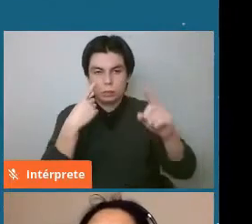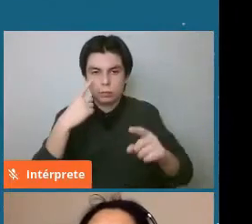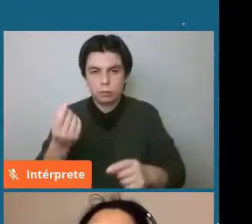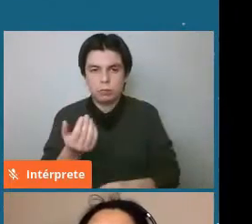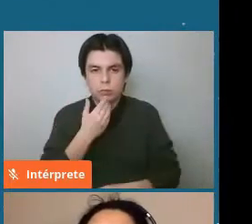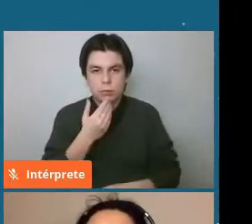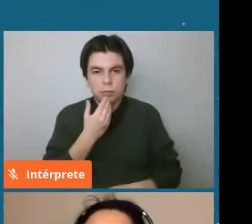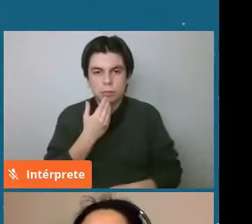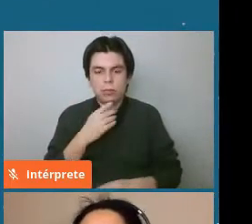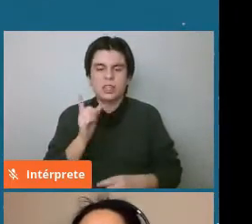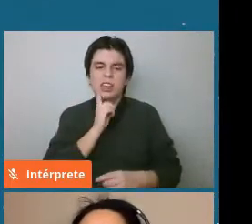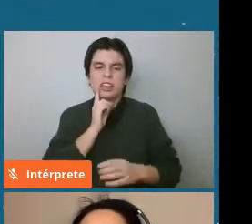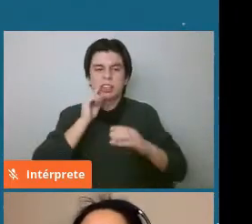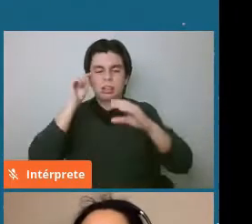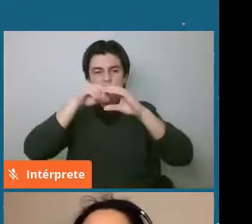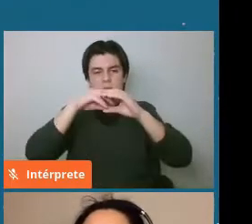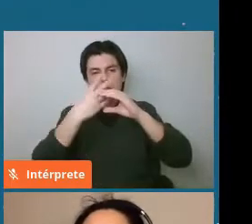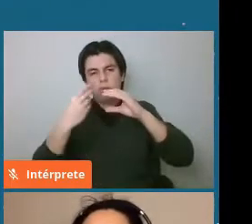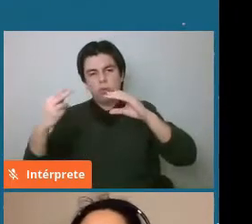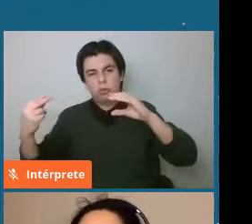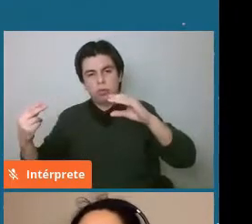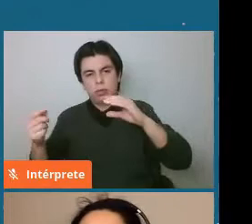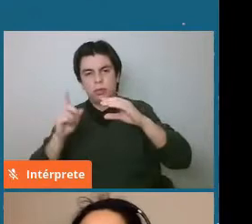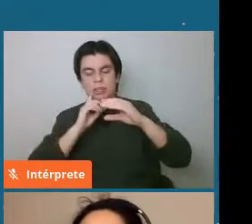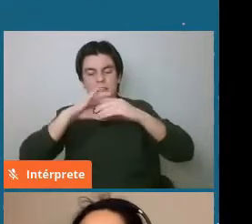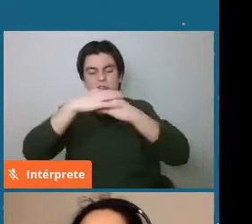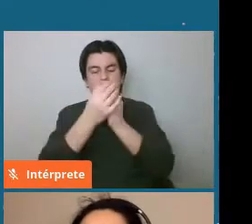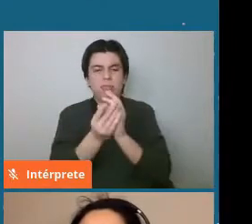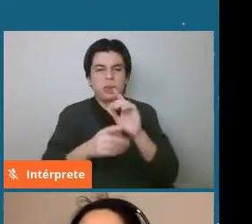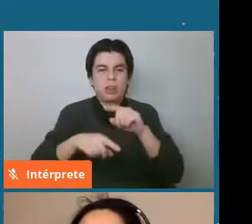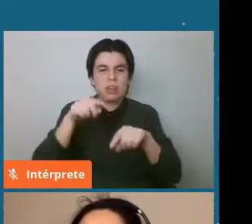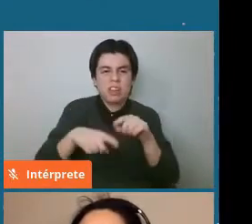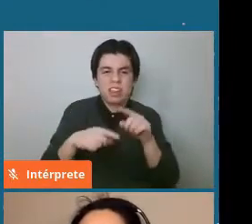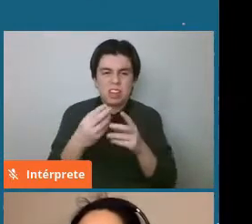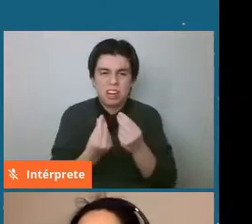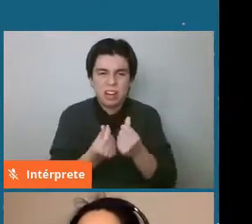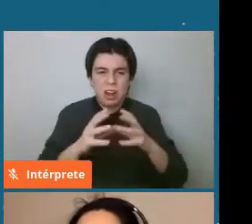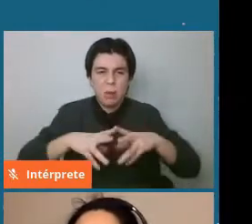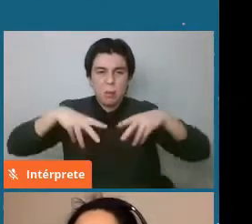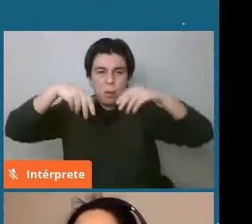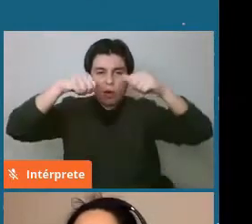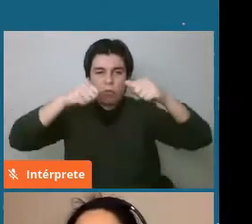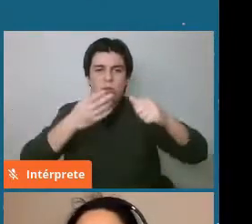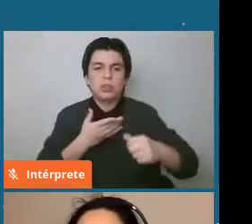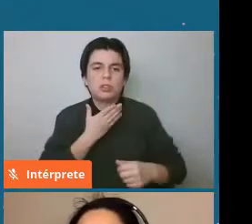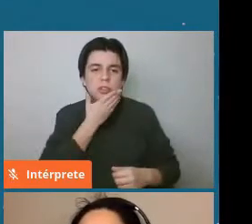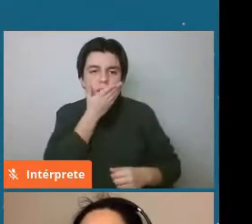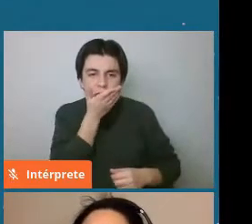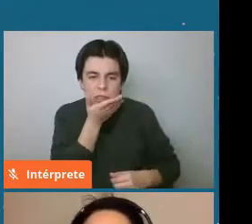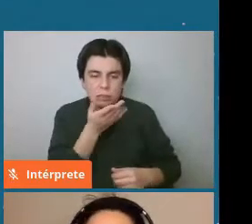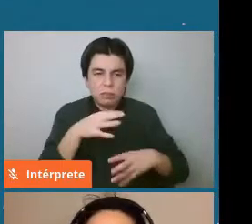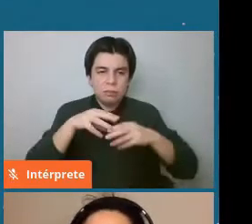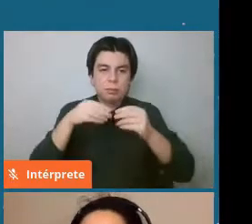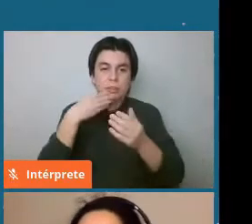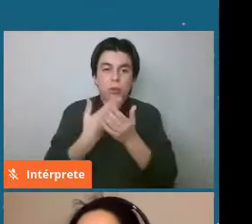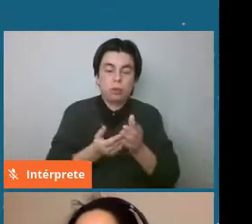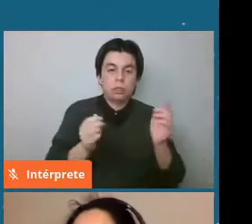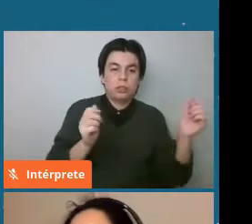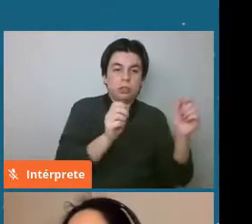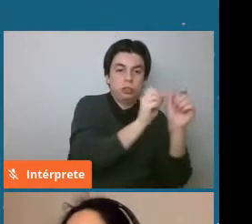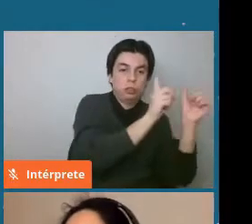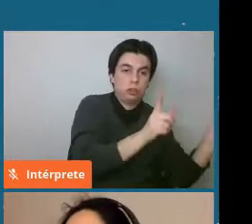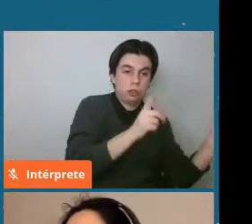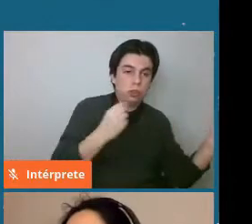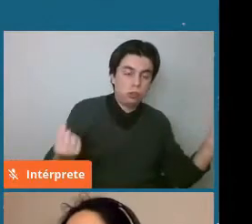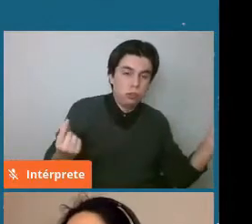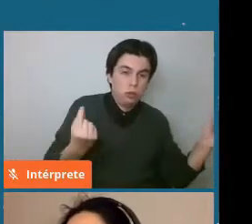constituidos por, se podría decir, como fango, entre polvo y hielos. Entonces, cada vez que se acercan al Sol, generan una